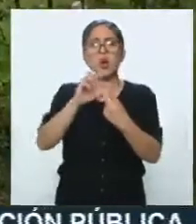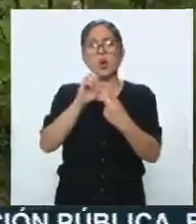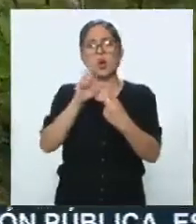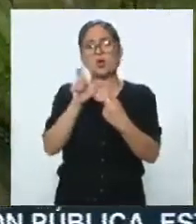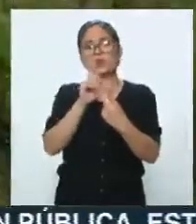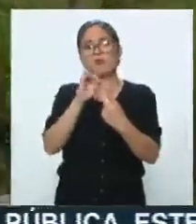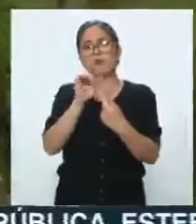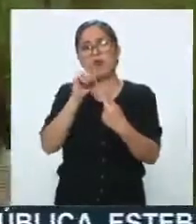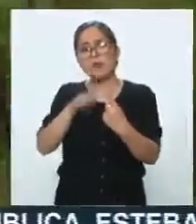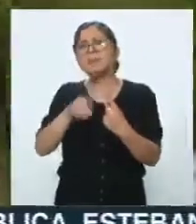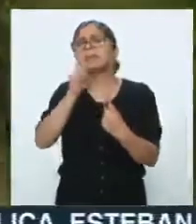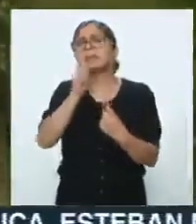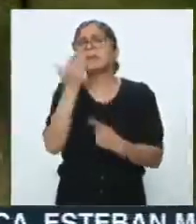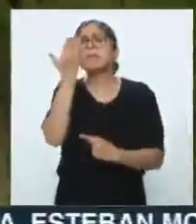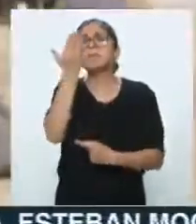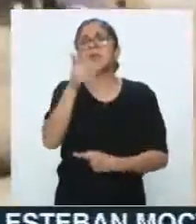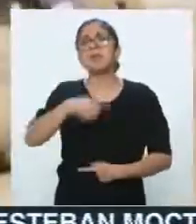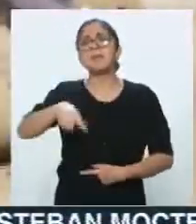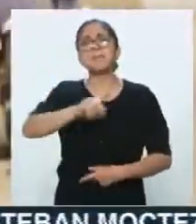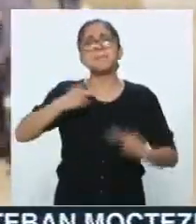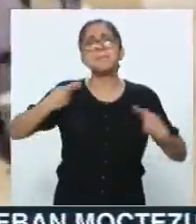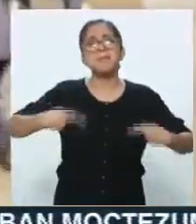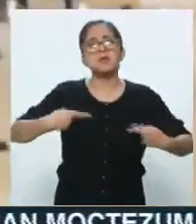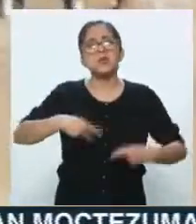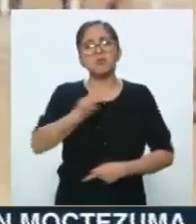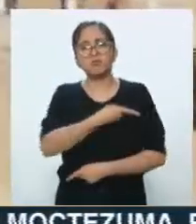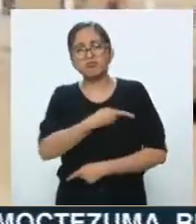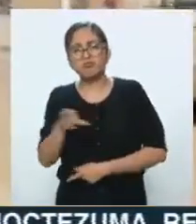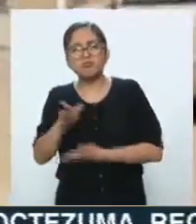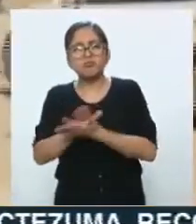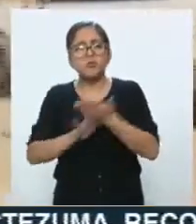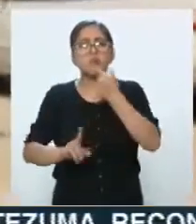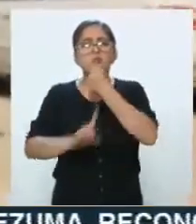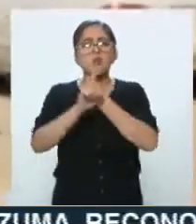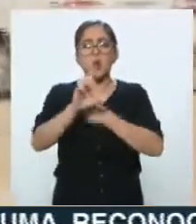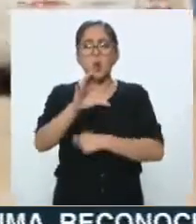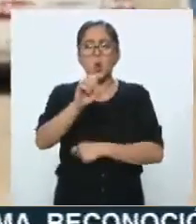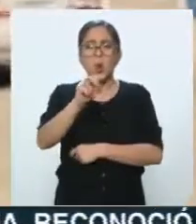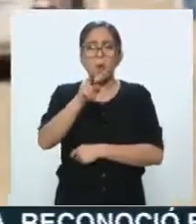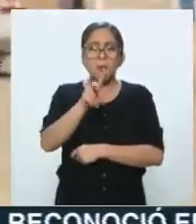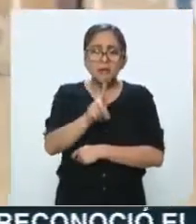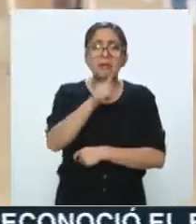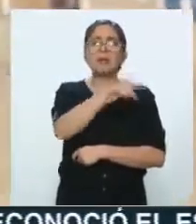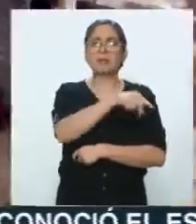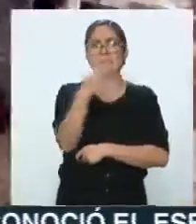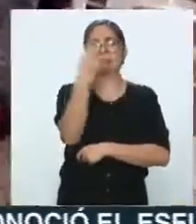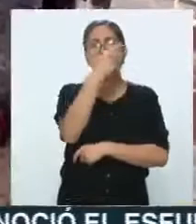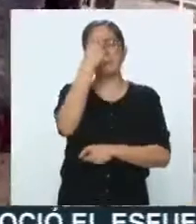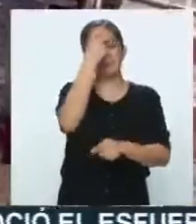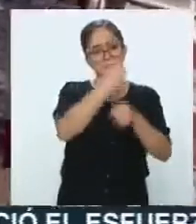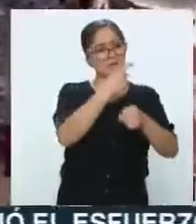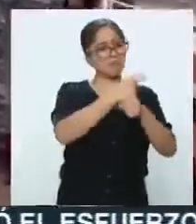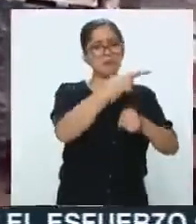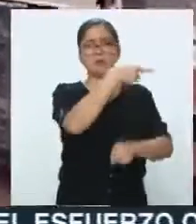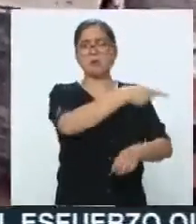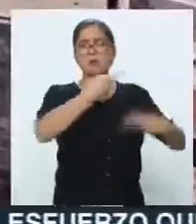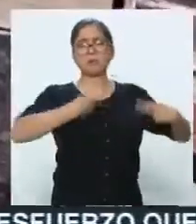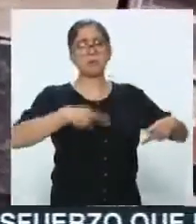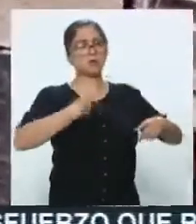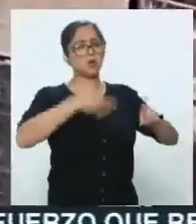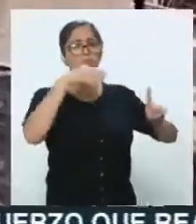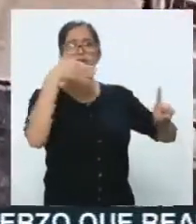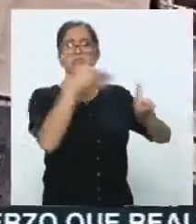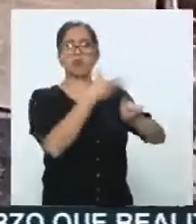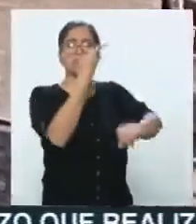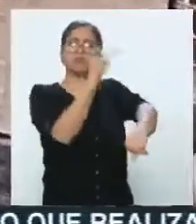exigen que las poblaciones vulnerables al COVID-19 tengan prioridad en cuanto al acceso a las vacunas. La conservación